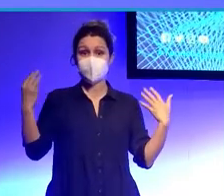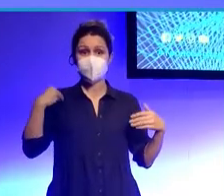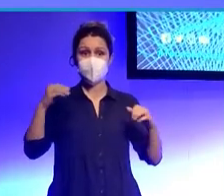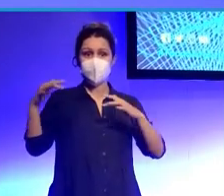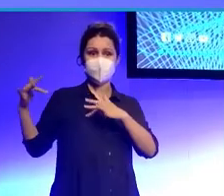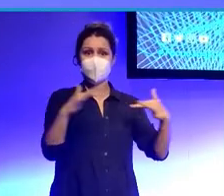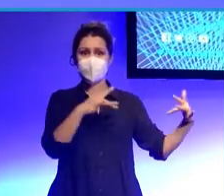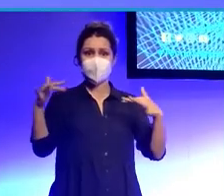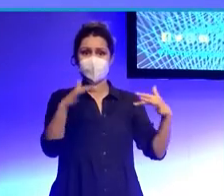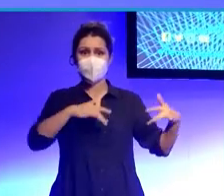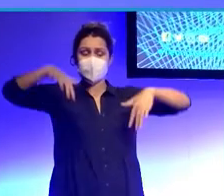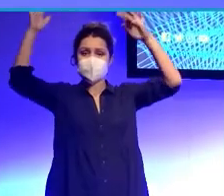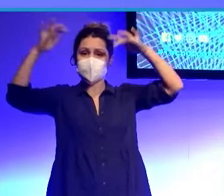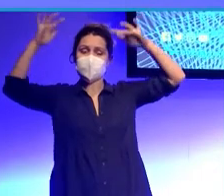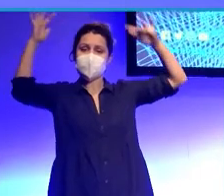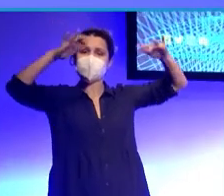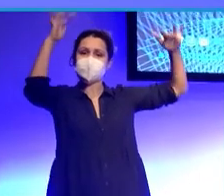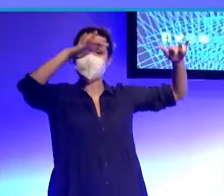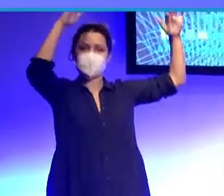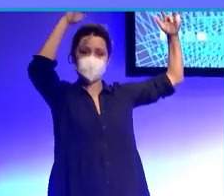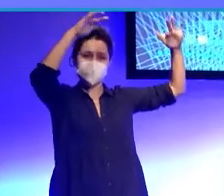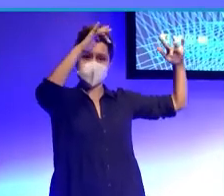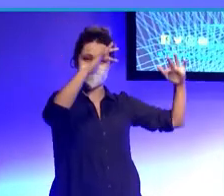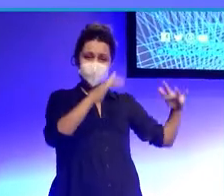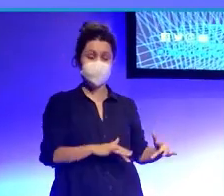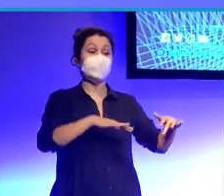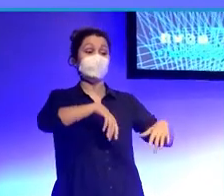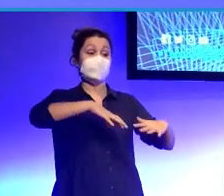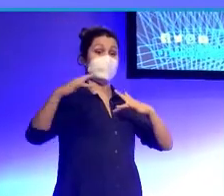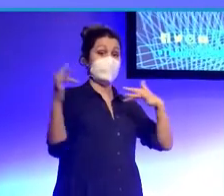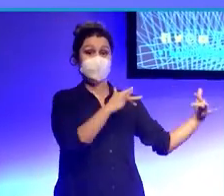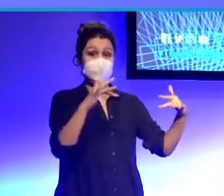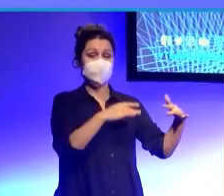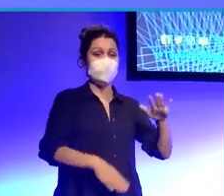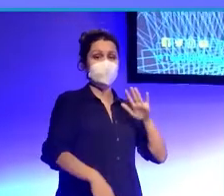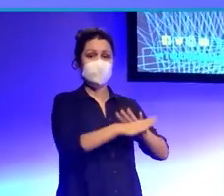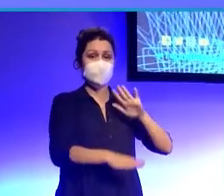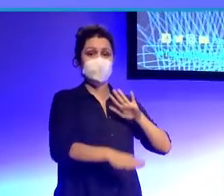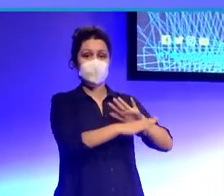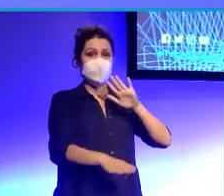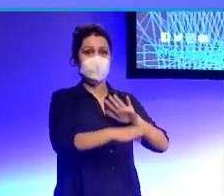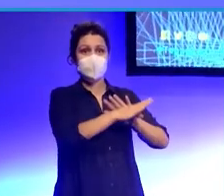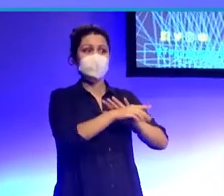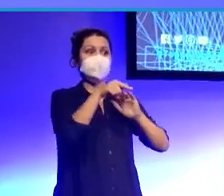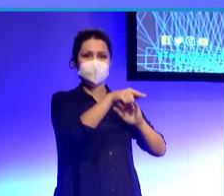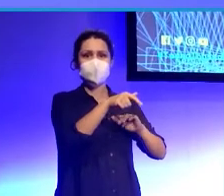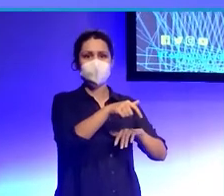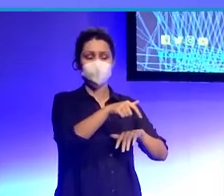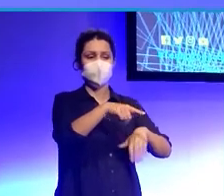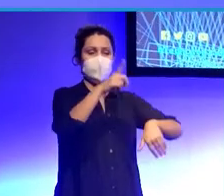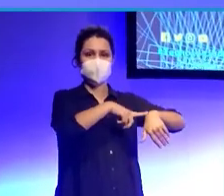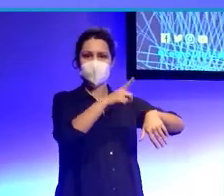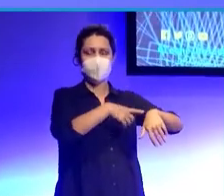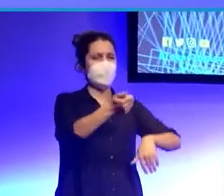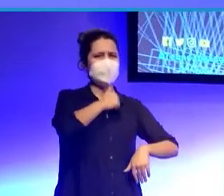encuentra inundado por la lluvia. Aún así, los equipos siguen luchando y la tensión del juego les impide valorar el riesgo. De